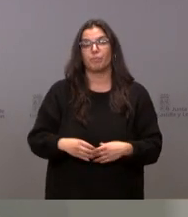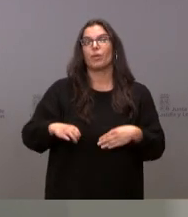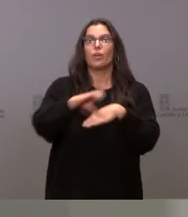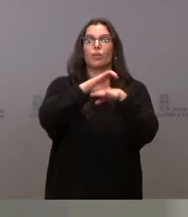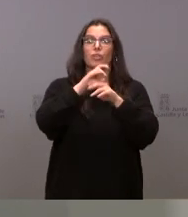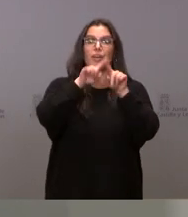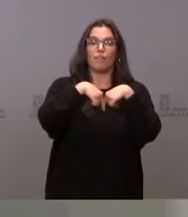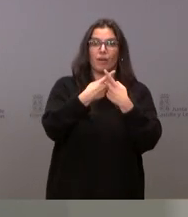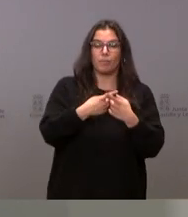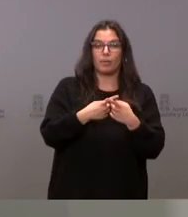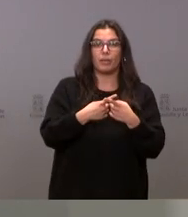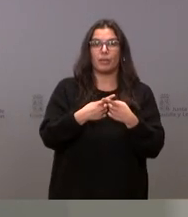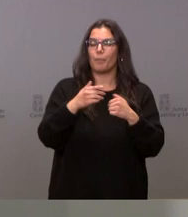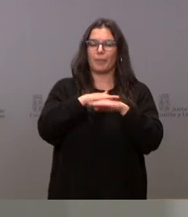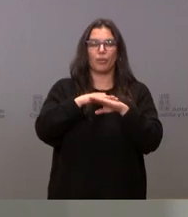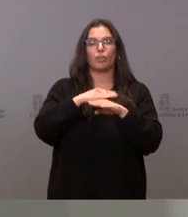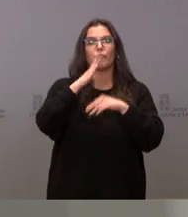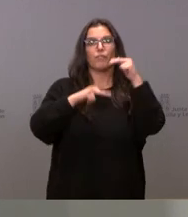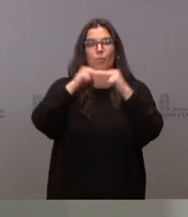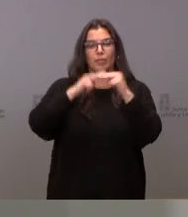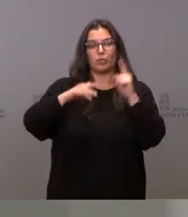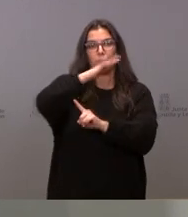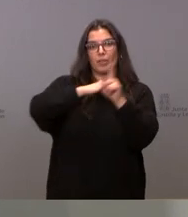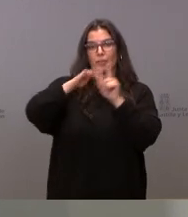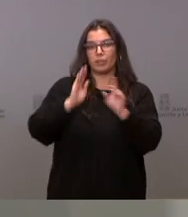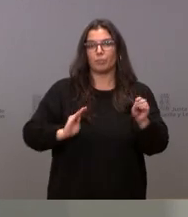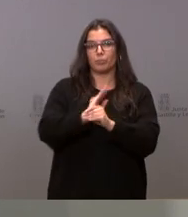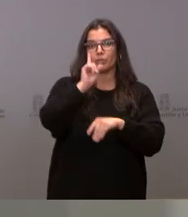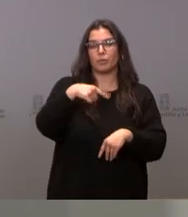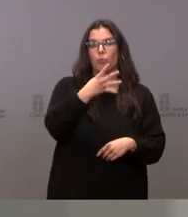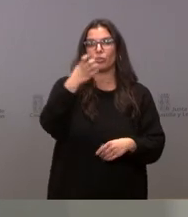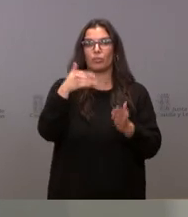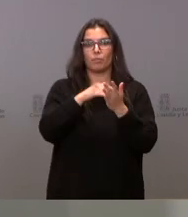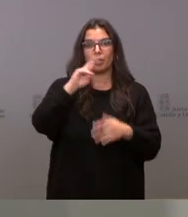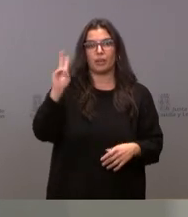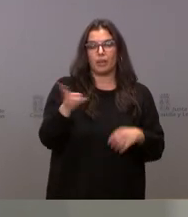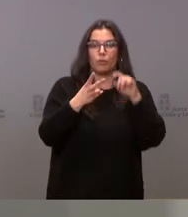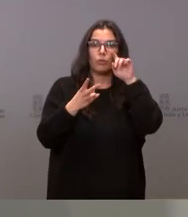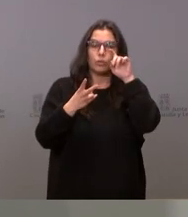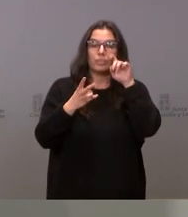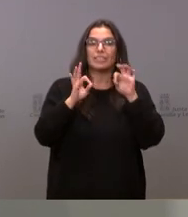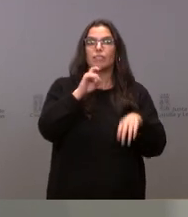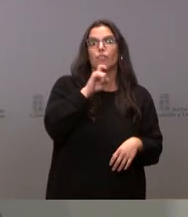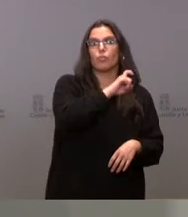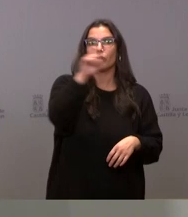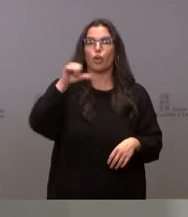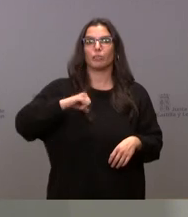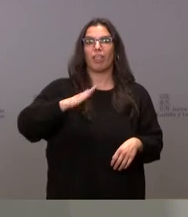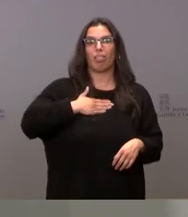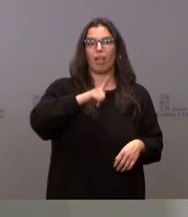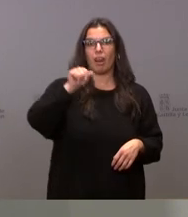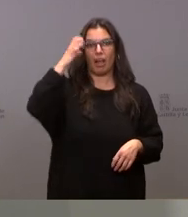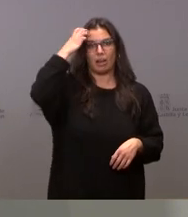de Fomento y Medio Ambiente destina también 400.000 euros a la Fundación Hospital de la Reina para la